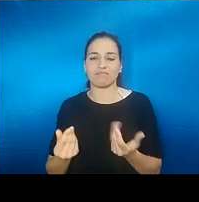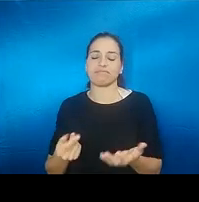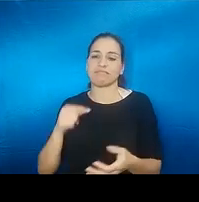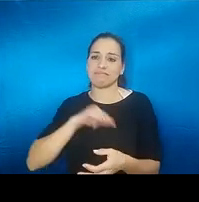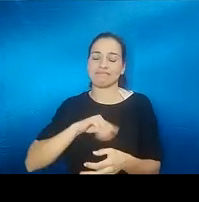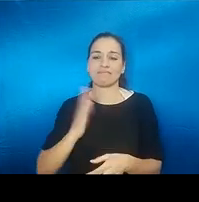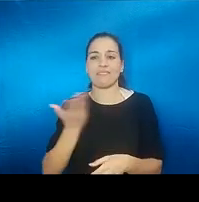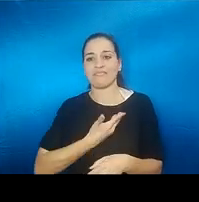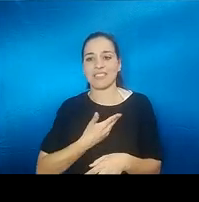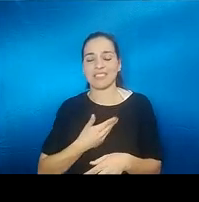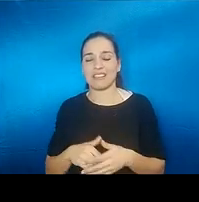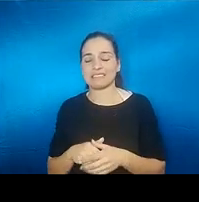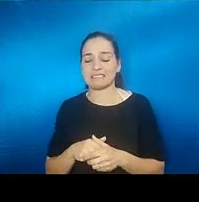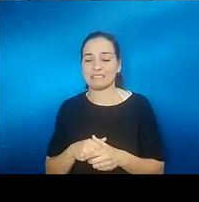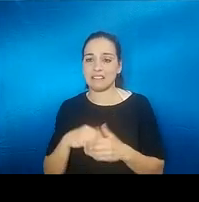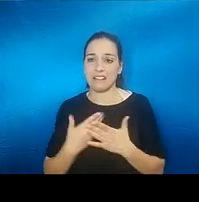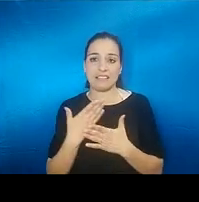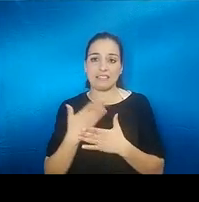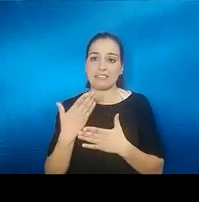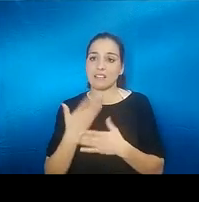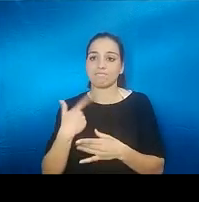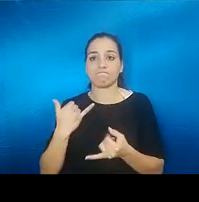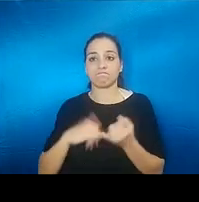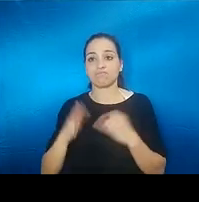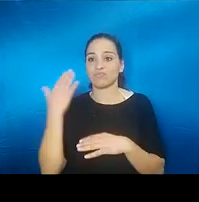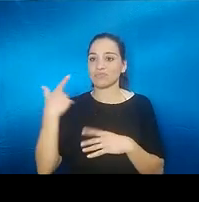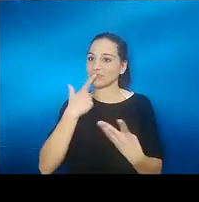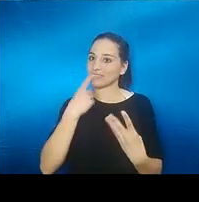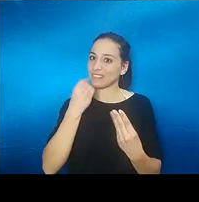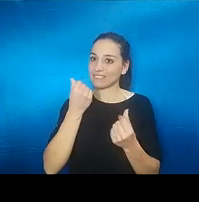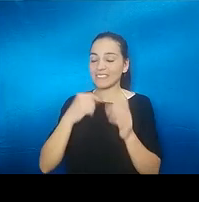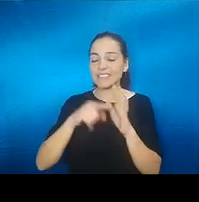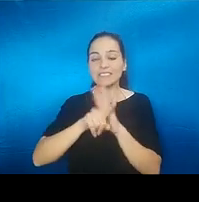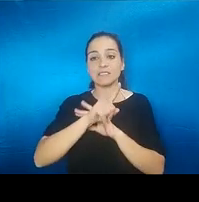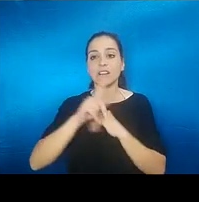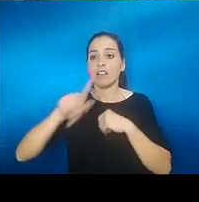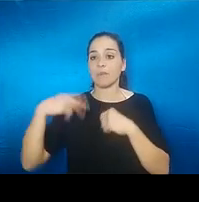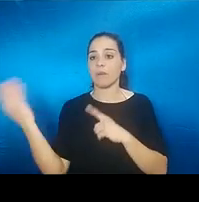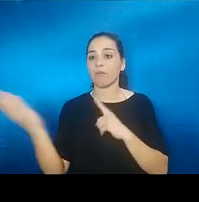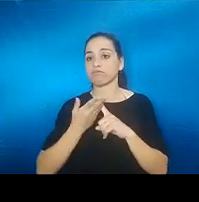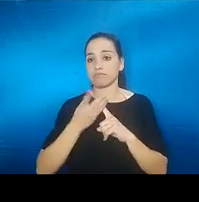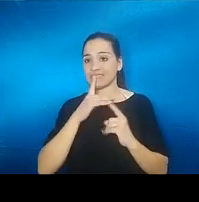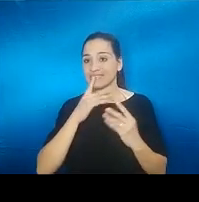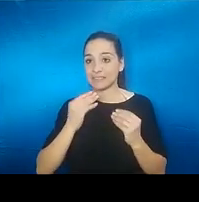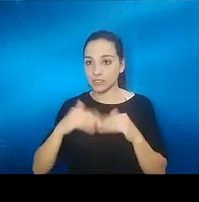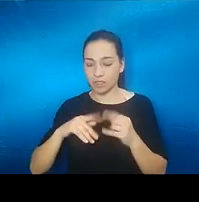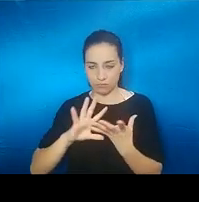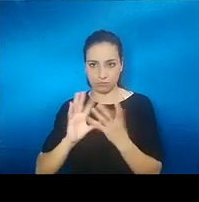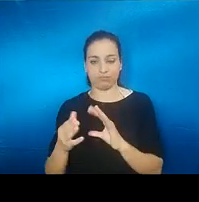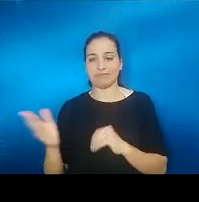el día a día y yo antes de ello lo tenía bastante desarrollado con lo cual quiero que eso creo que eso me ha afectado todavía